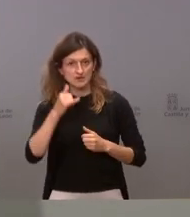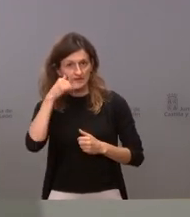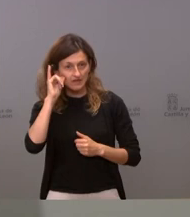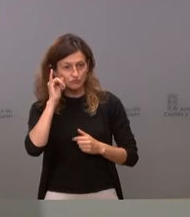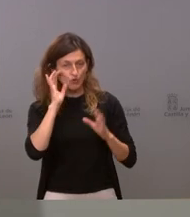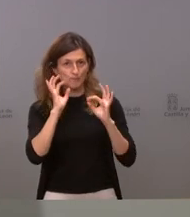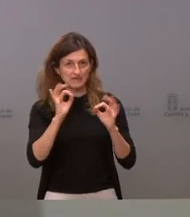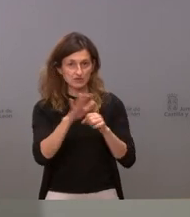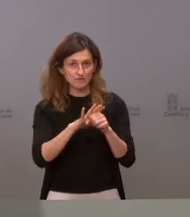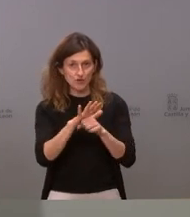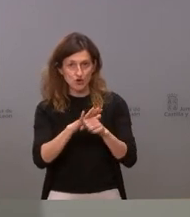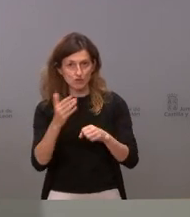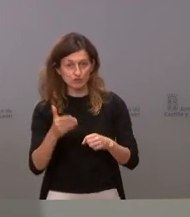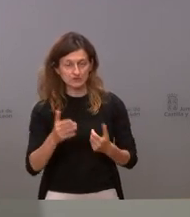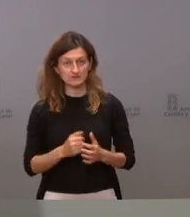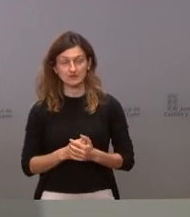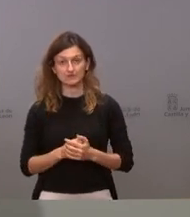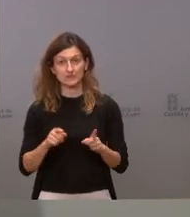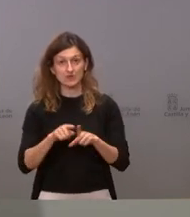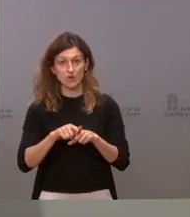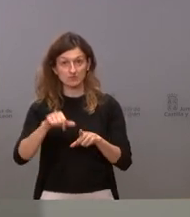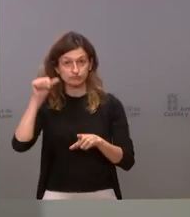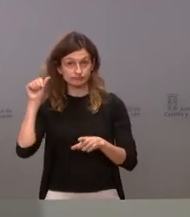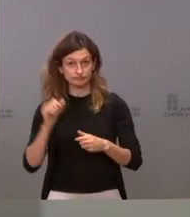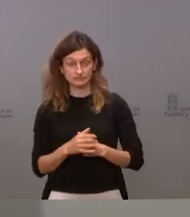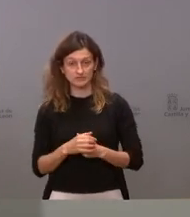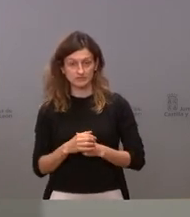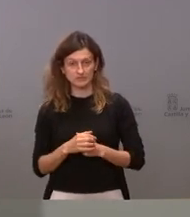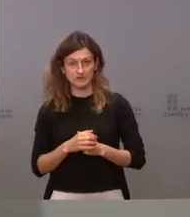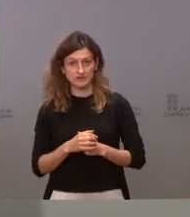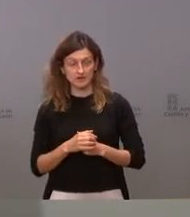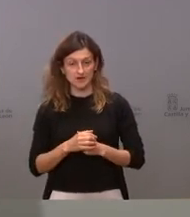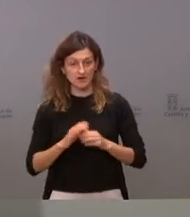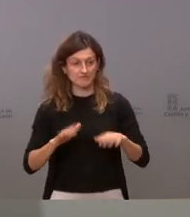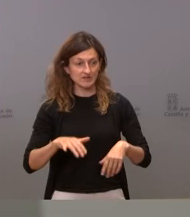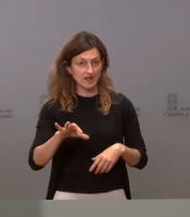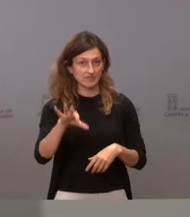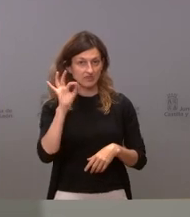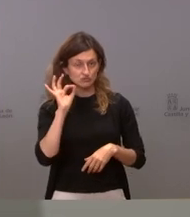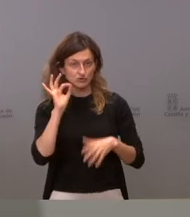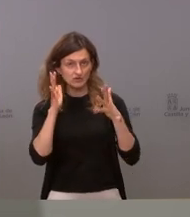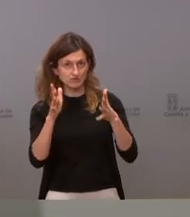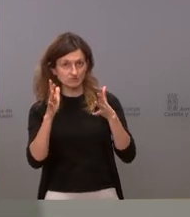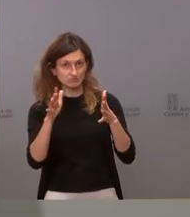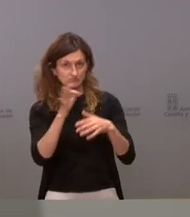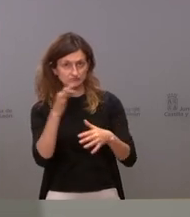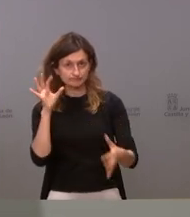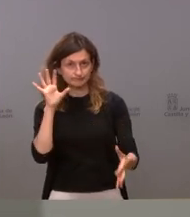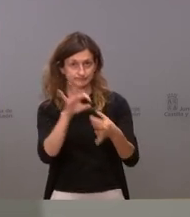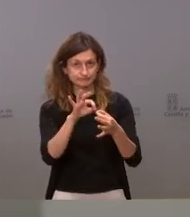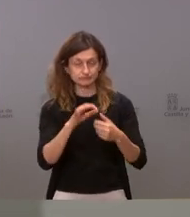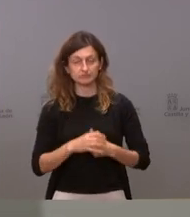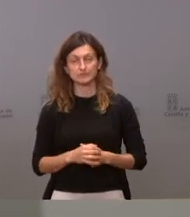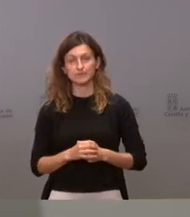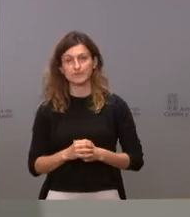algún foco importante en un municipio como hemos hecho siempre tomaremos las decisiones y haremos las recomendaciones que sean precisas municipio por